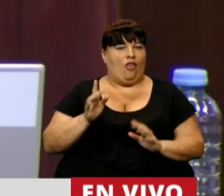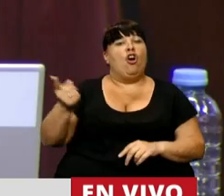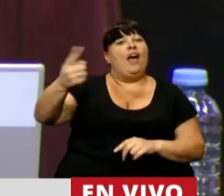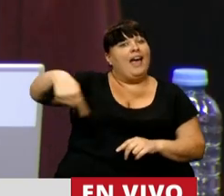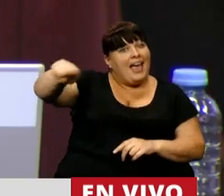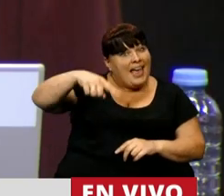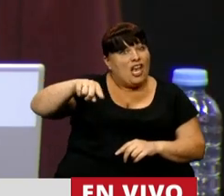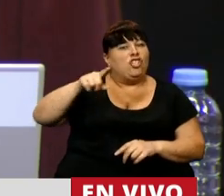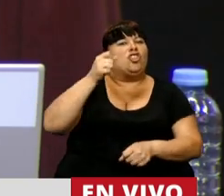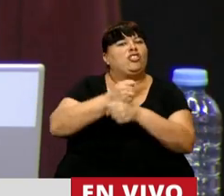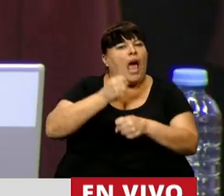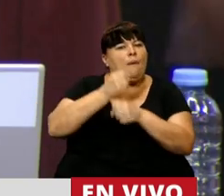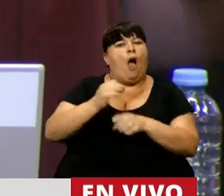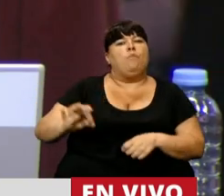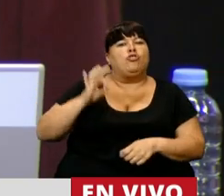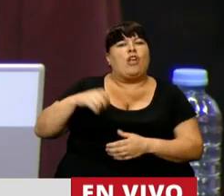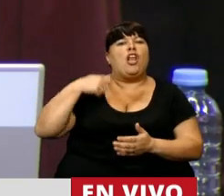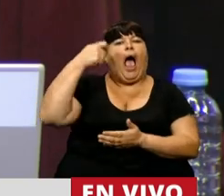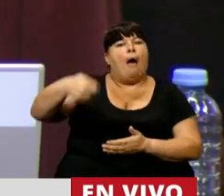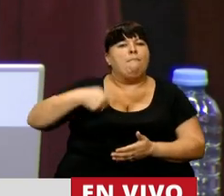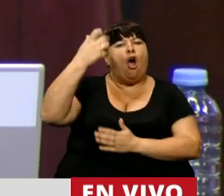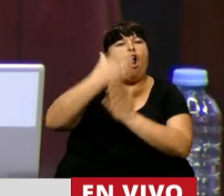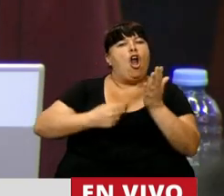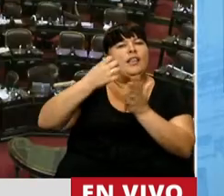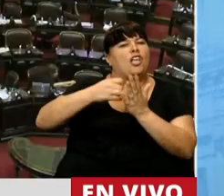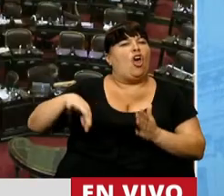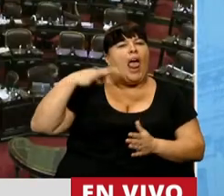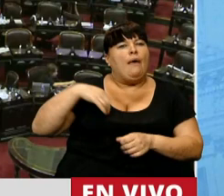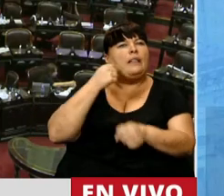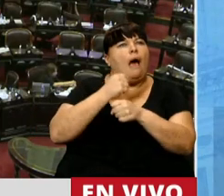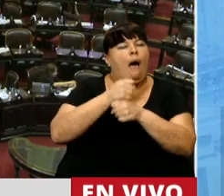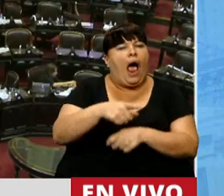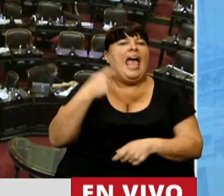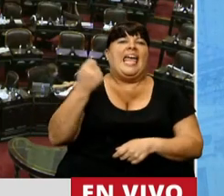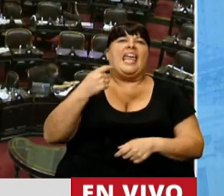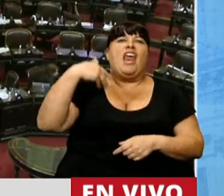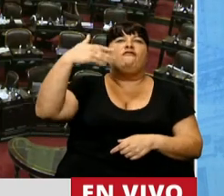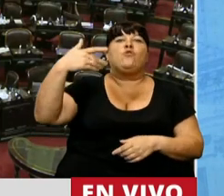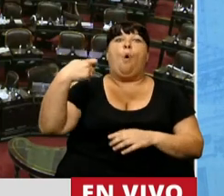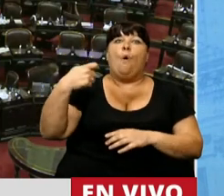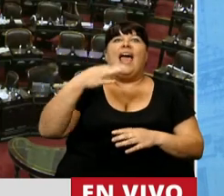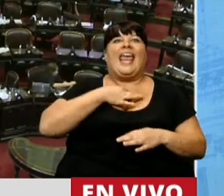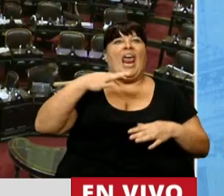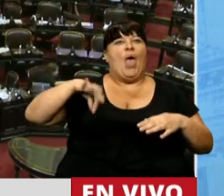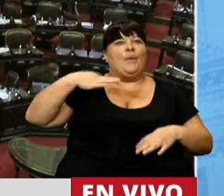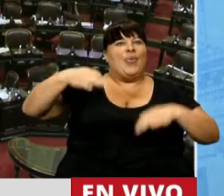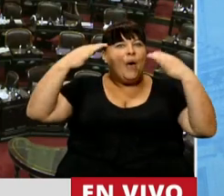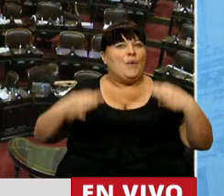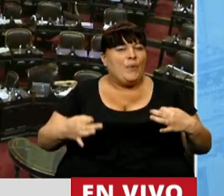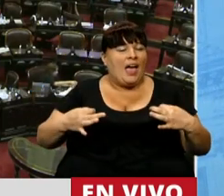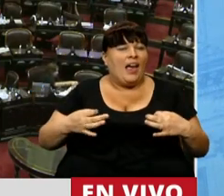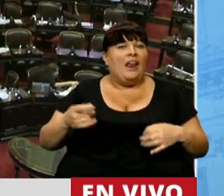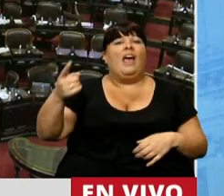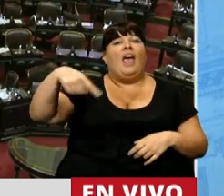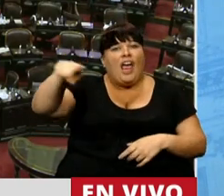Ellos, que con su trabajo aportaron al Estado toda su vida, pretendiendo tener una vida digna en su retiro, ellos son